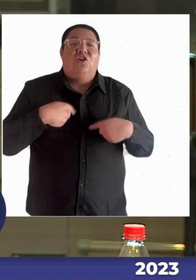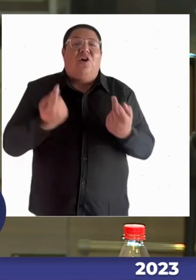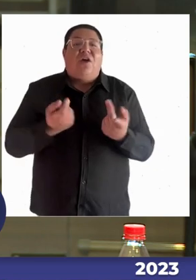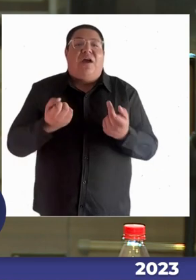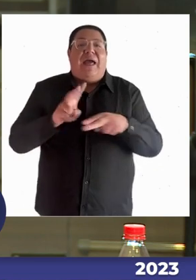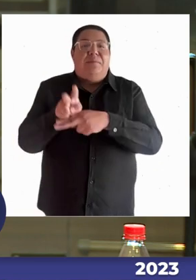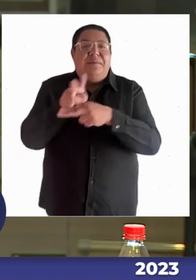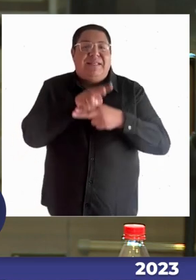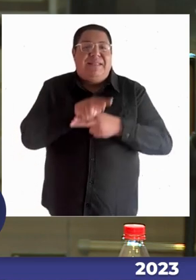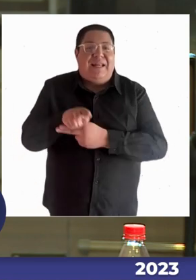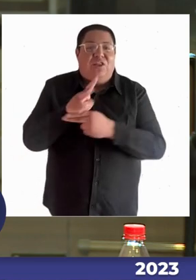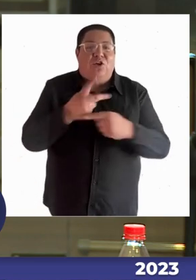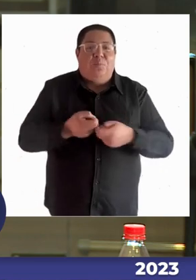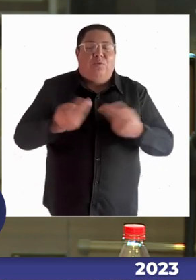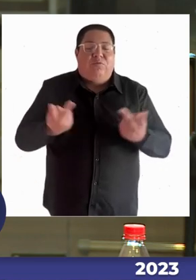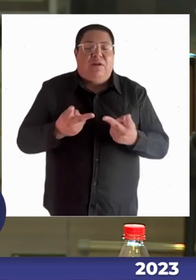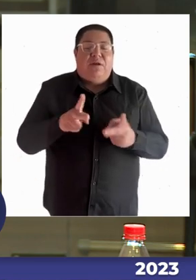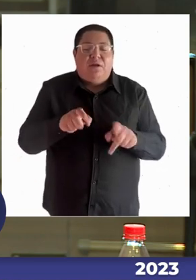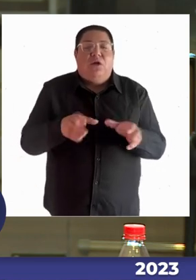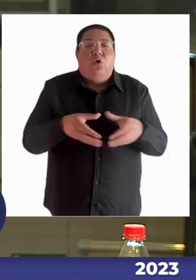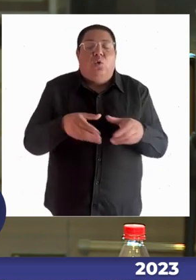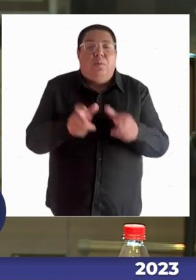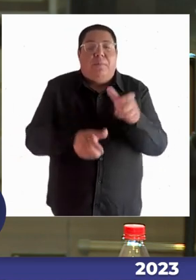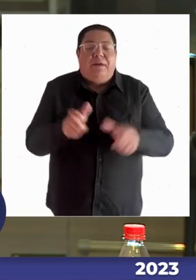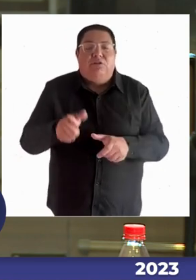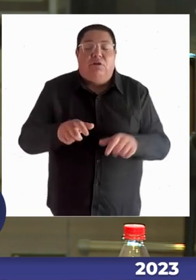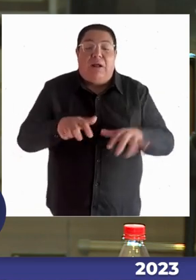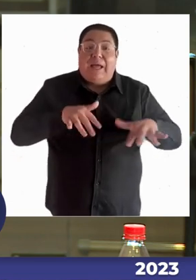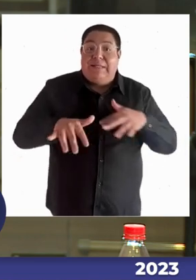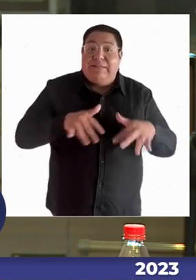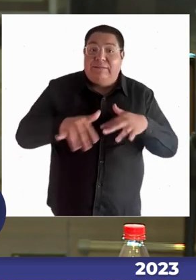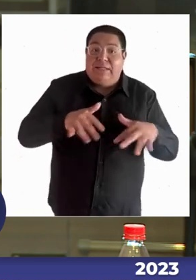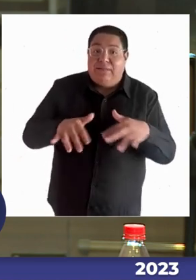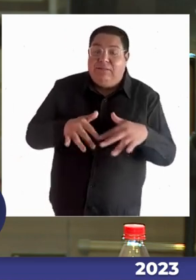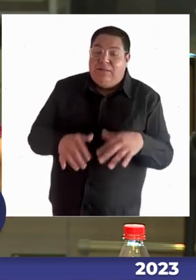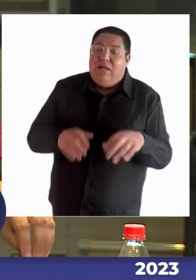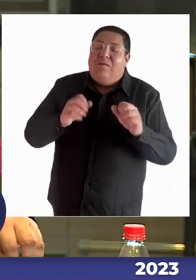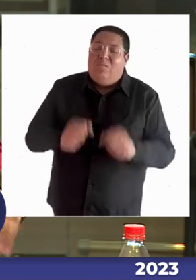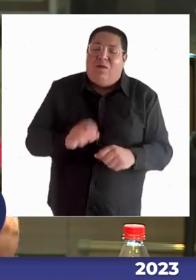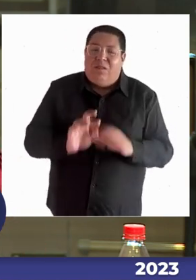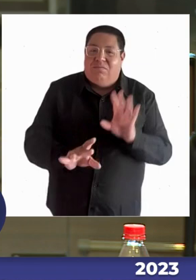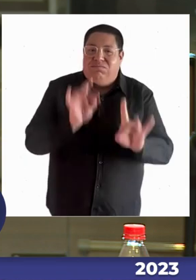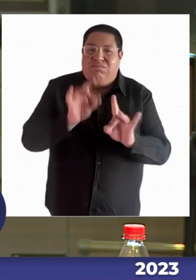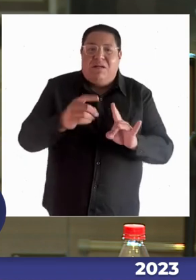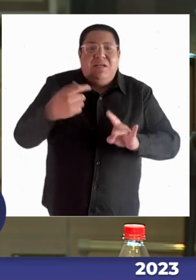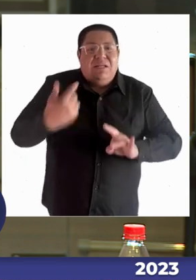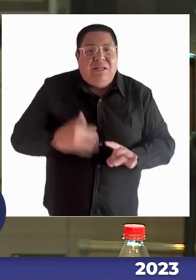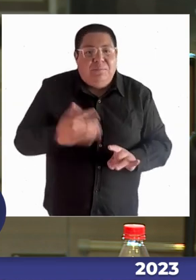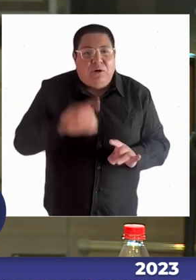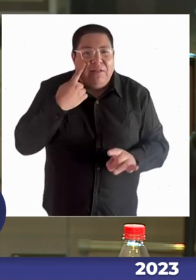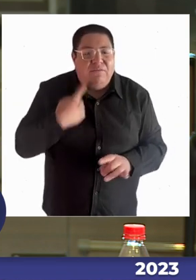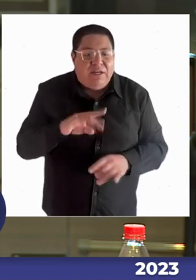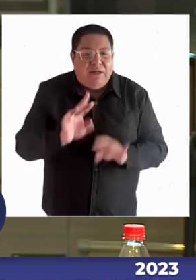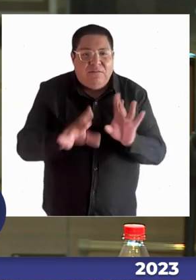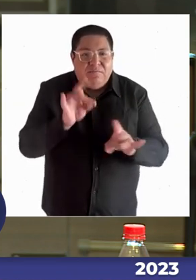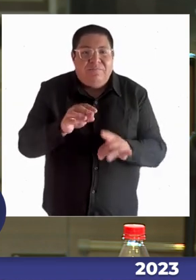personas y activistas que quieren levantar eso, porque es súper importante identificar qué es lo que pasa en el meollo. Yo podría hablar acá, desde